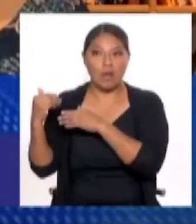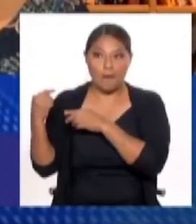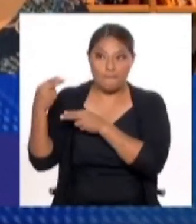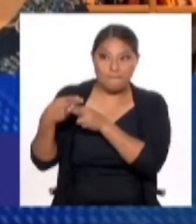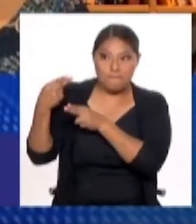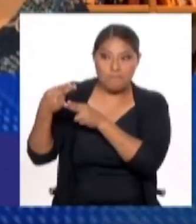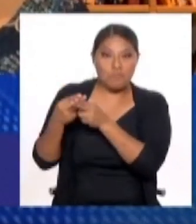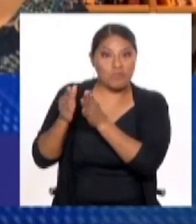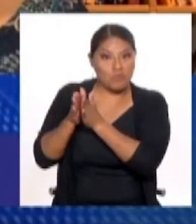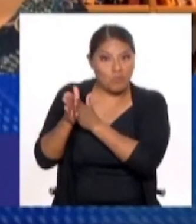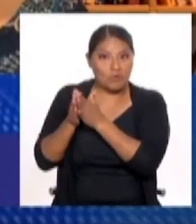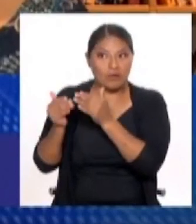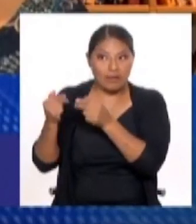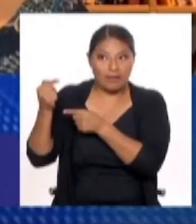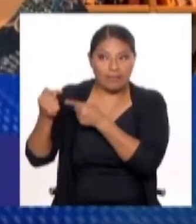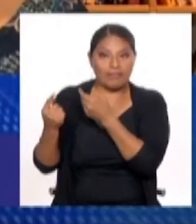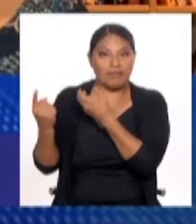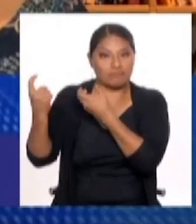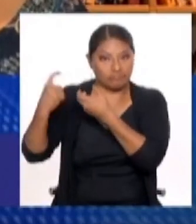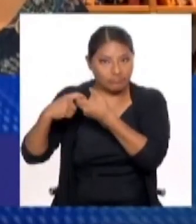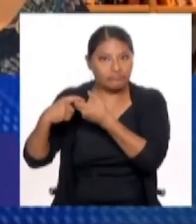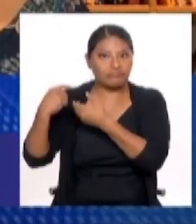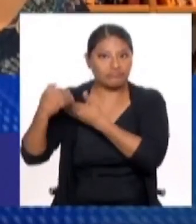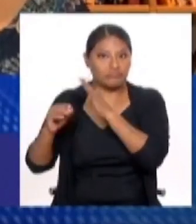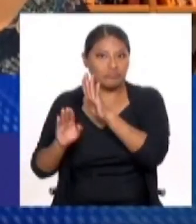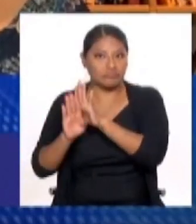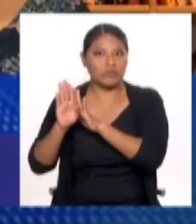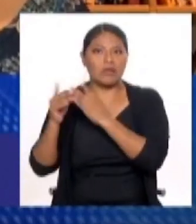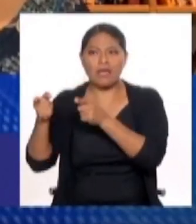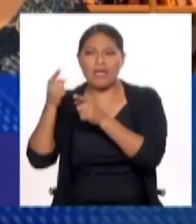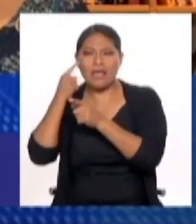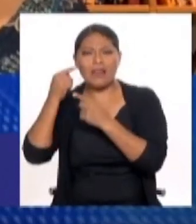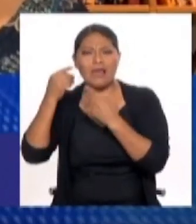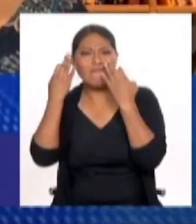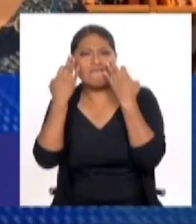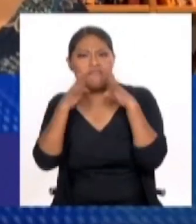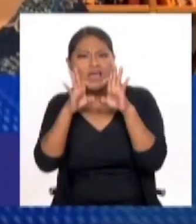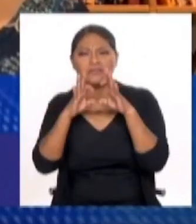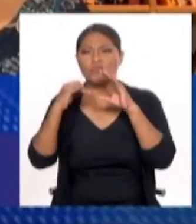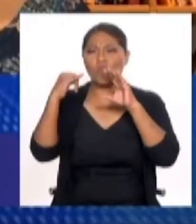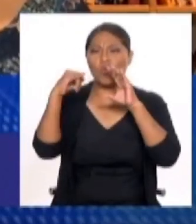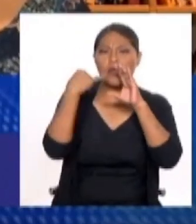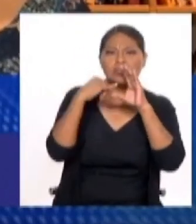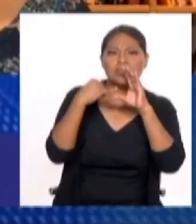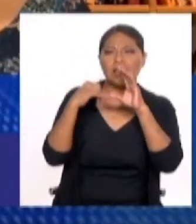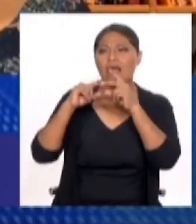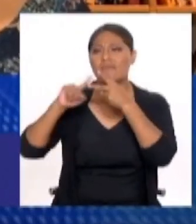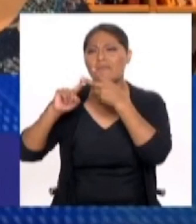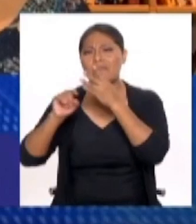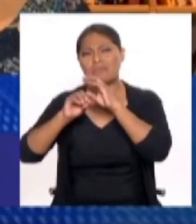de estas estrategias que te describió. O sea, muy presente en las redes sociales, dialogando directamente con la gente